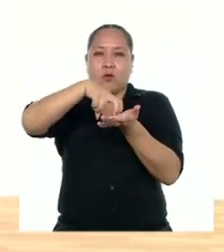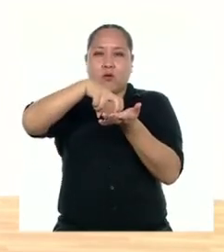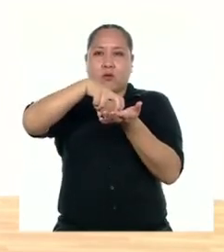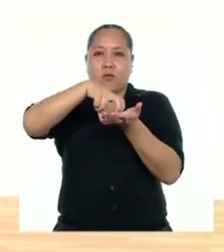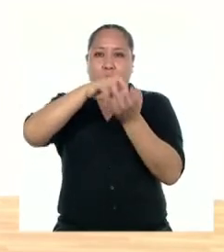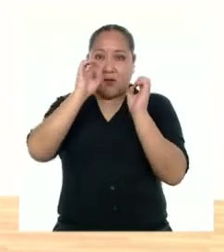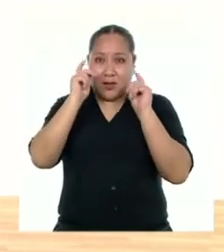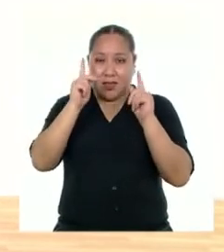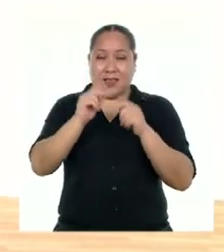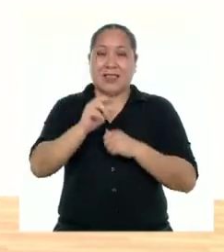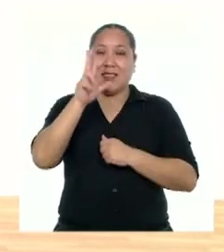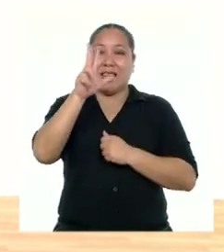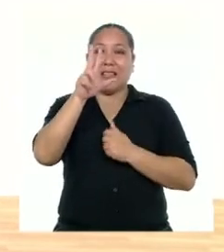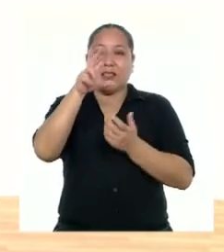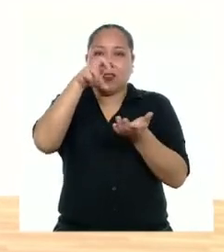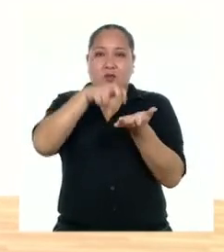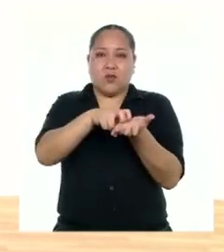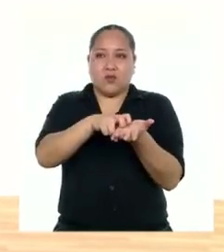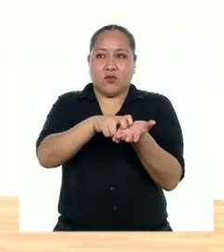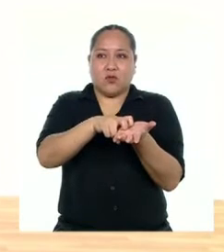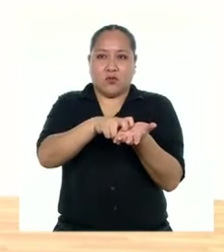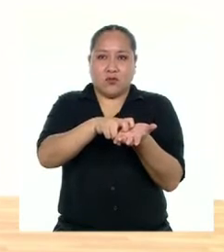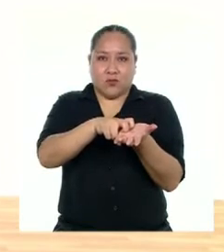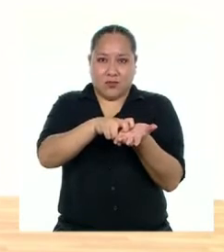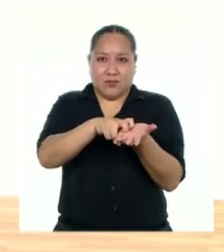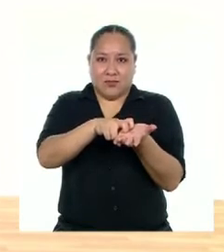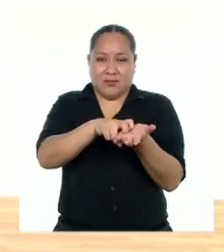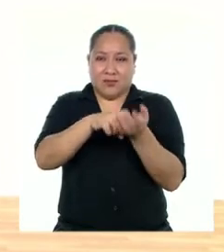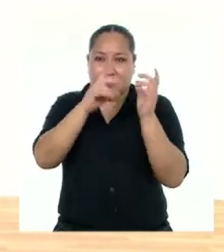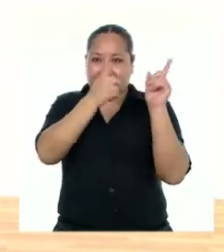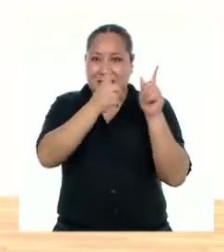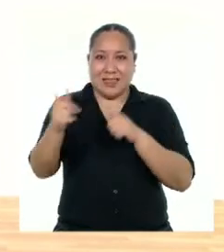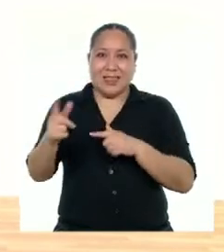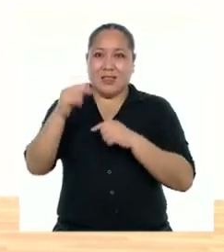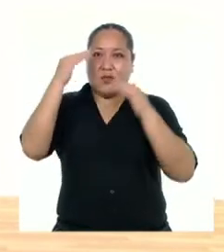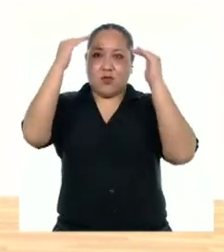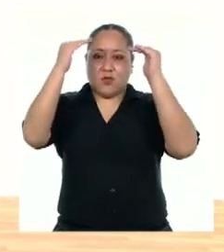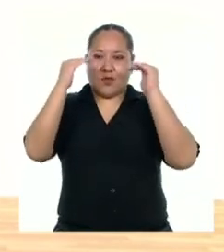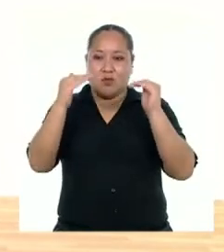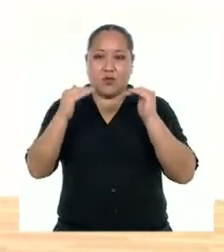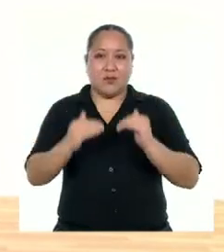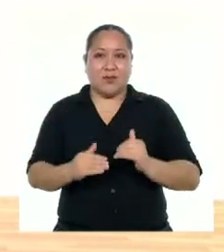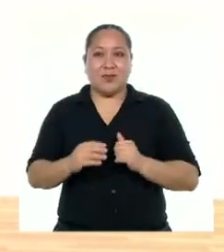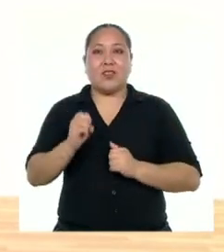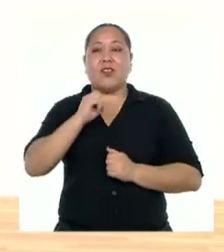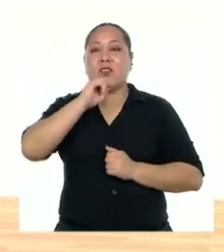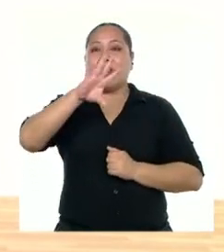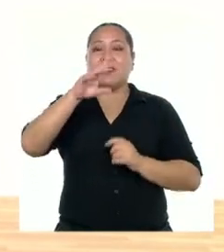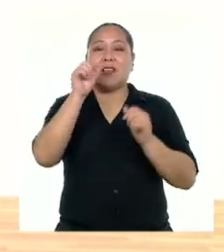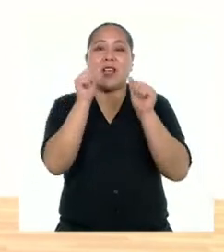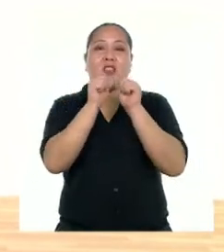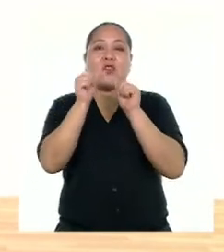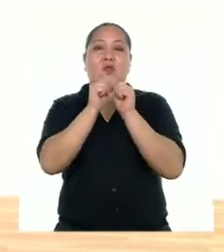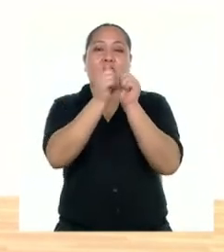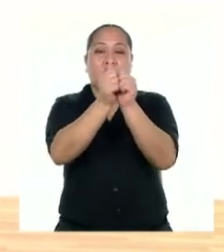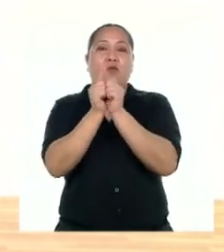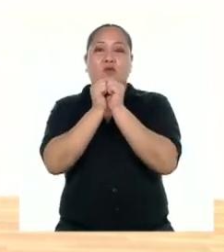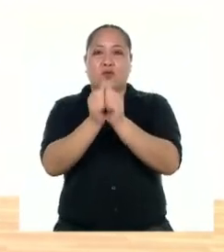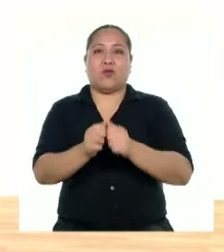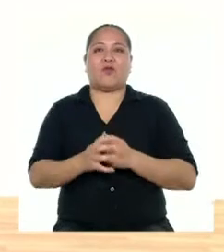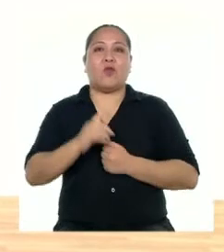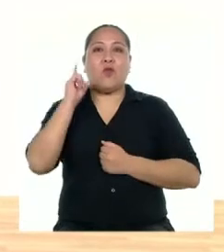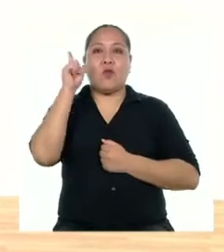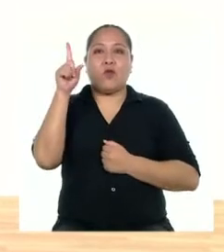¿Ok? Y si digo tres, vamos a cuclillas. Listo. Tenemos esos tres niveles. Ahora yo voy a decir el número y vamos a hacerlo juntos.